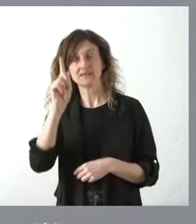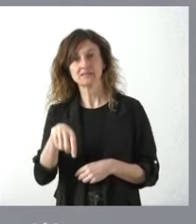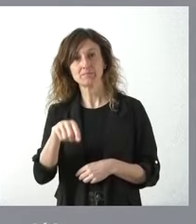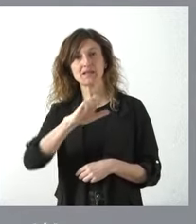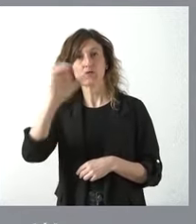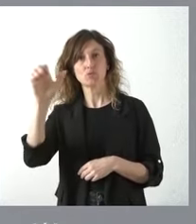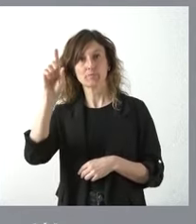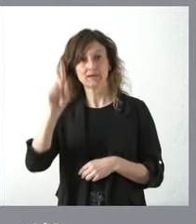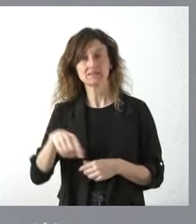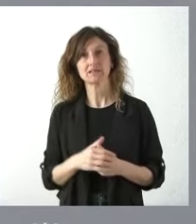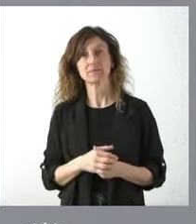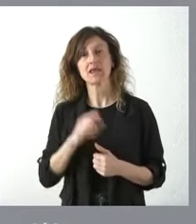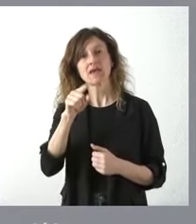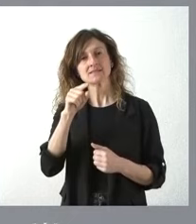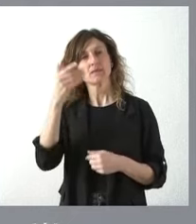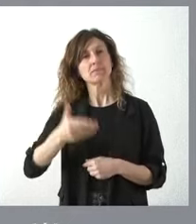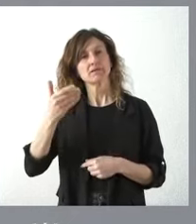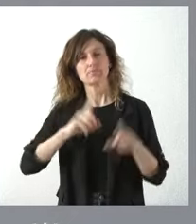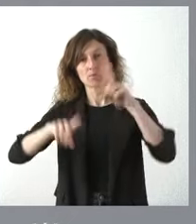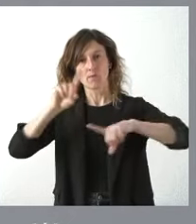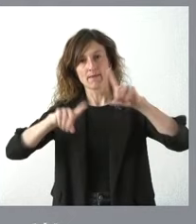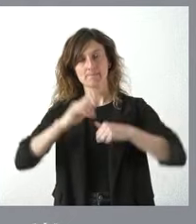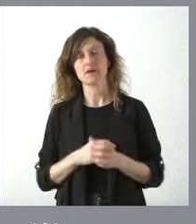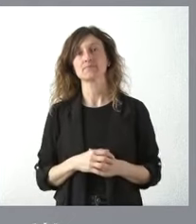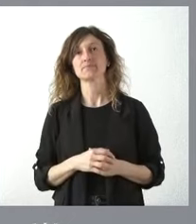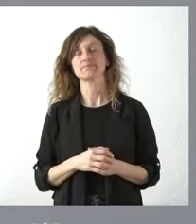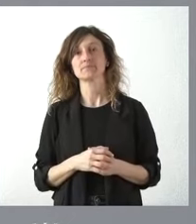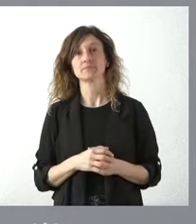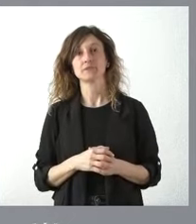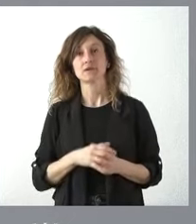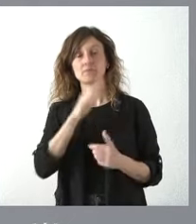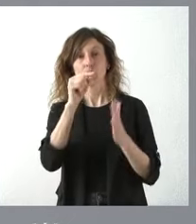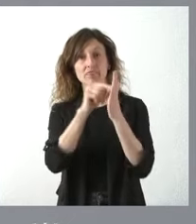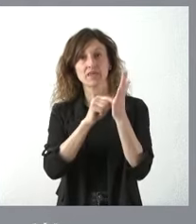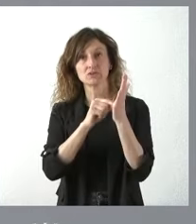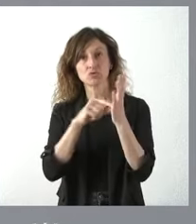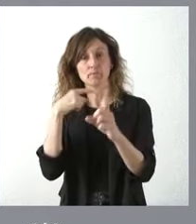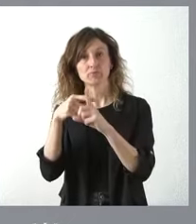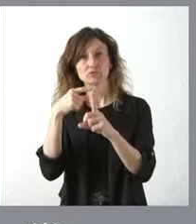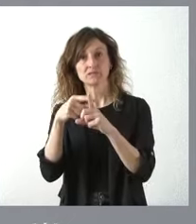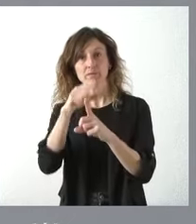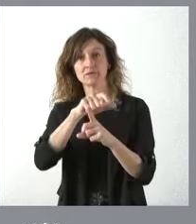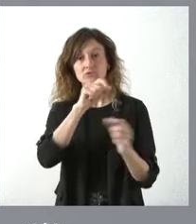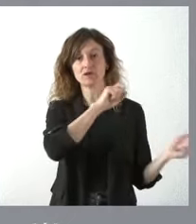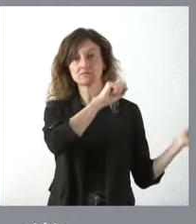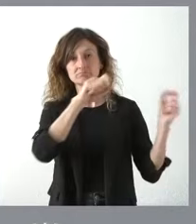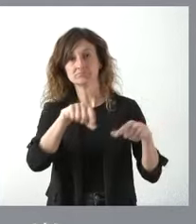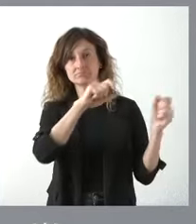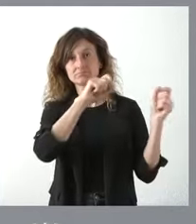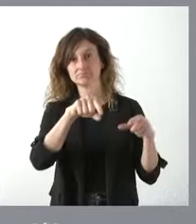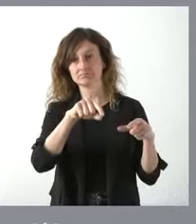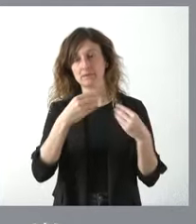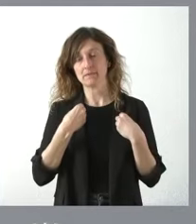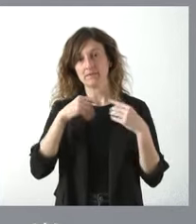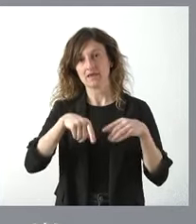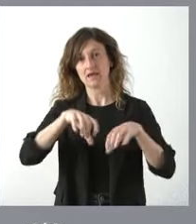de europea. Aquí está nuestro principal problema. Digamos que el dato que suma en positivo es el saldo migratorio, la llegada de personas del exterior a nuestra